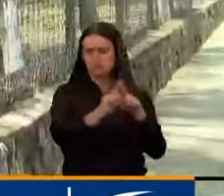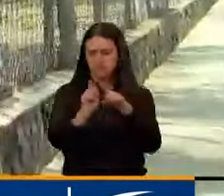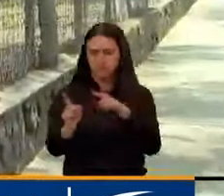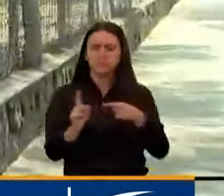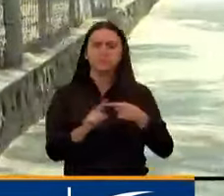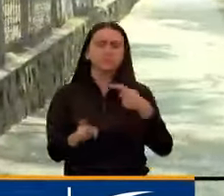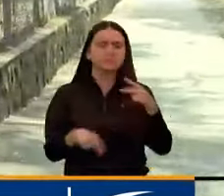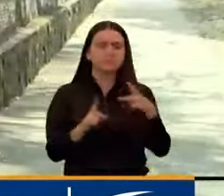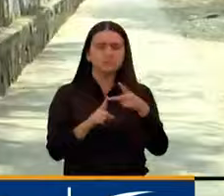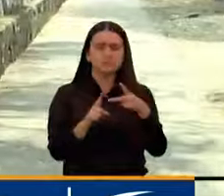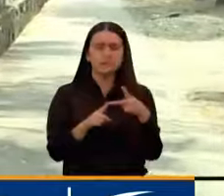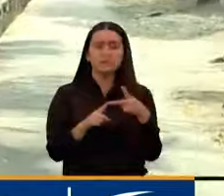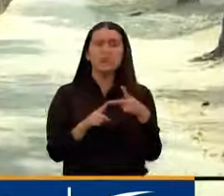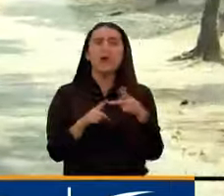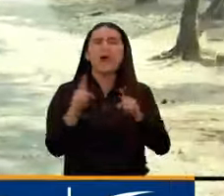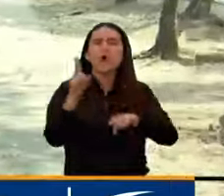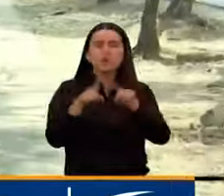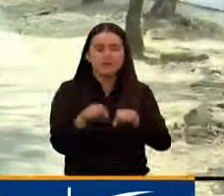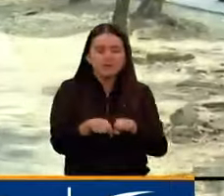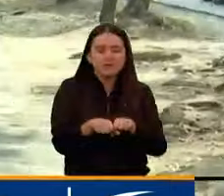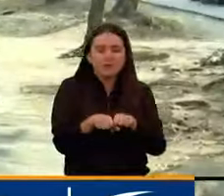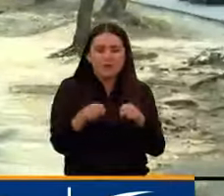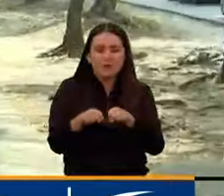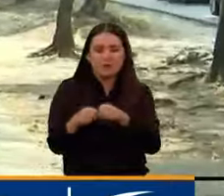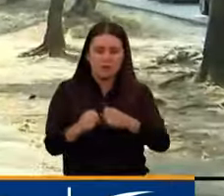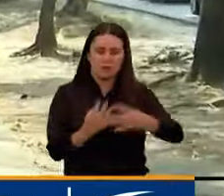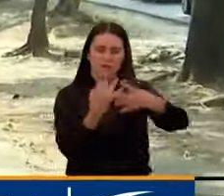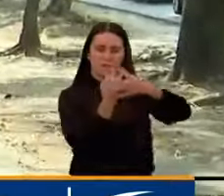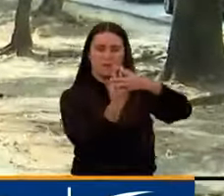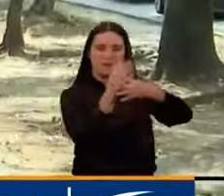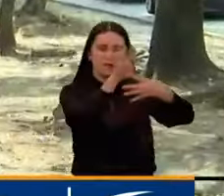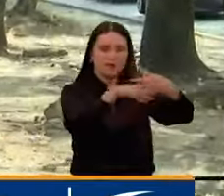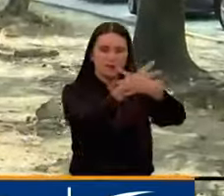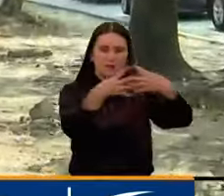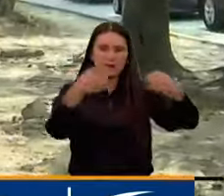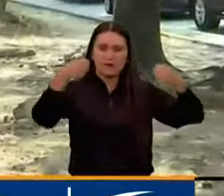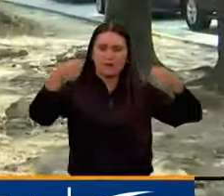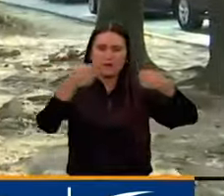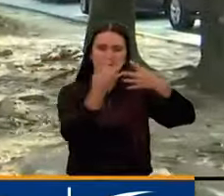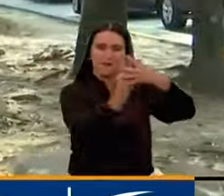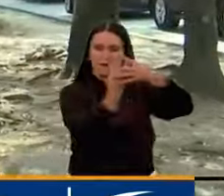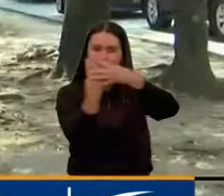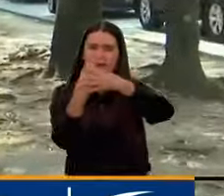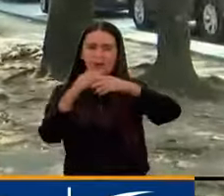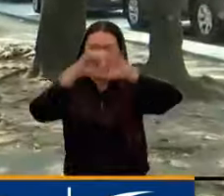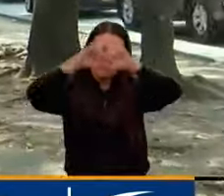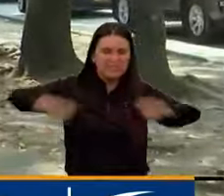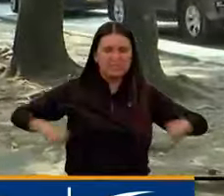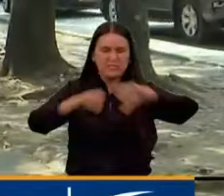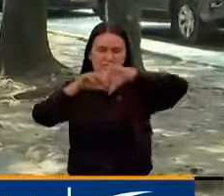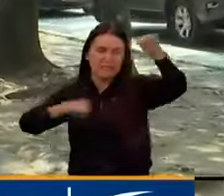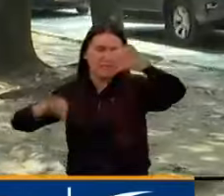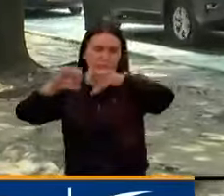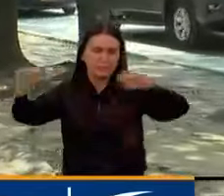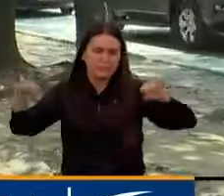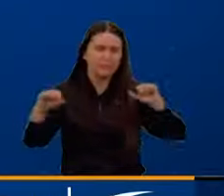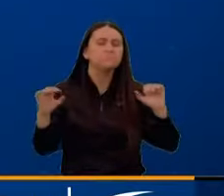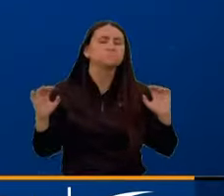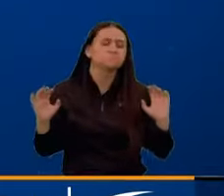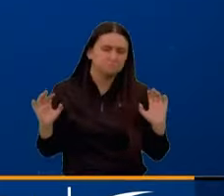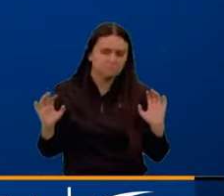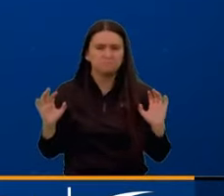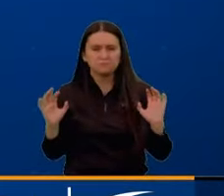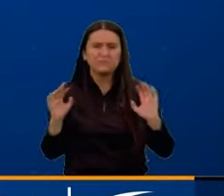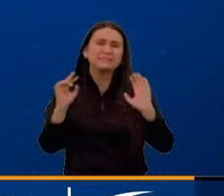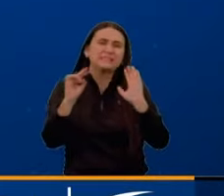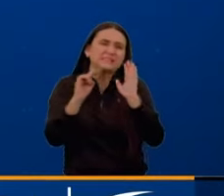Algunos daños en las mallas de la universidad, daños que uno pudiera calificar de